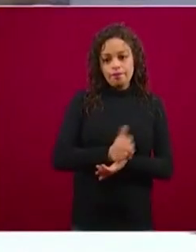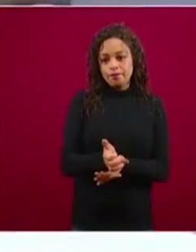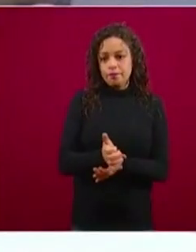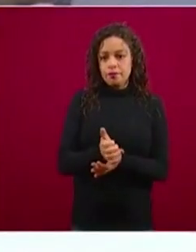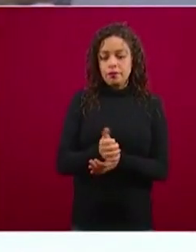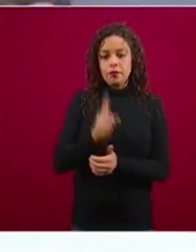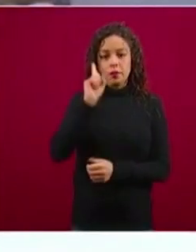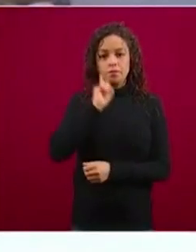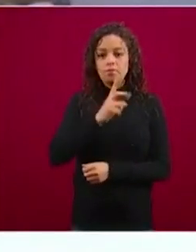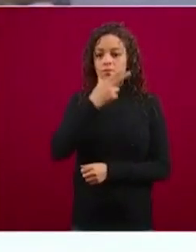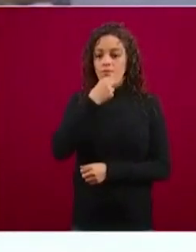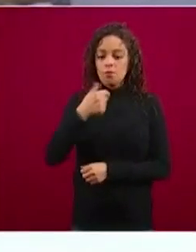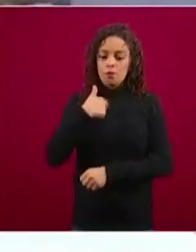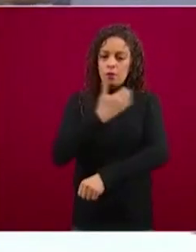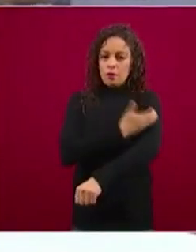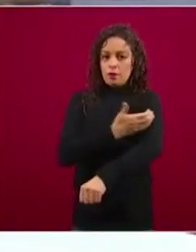violencia.